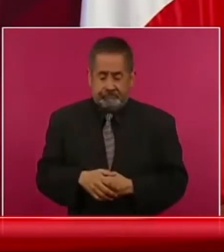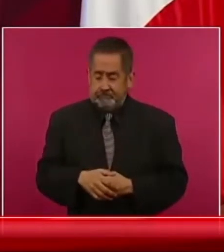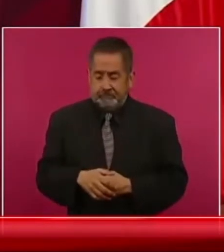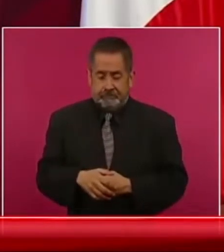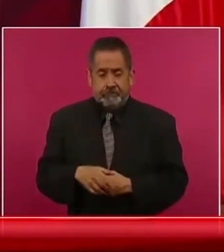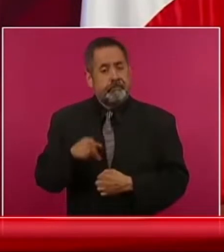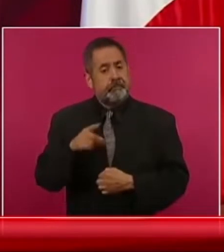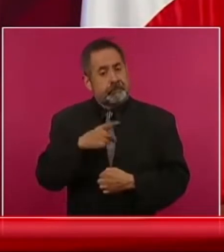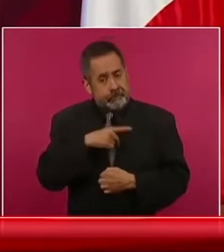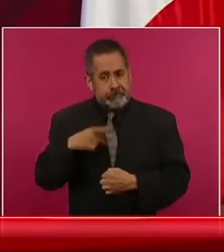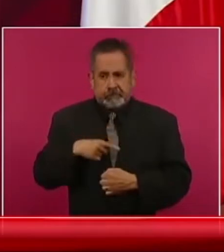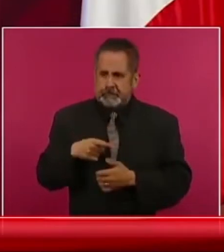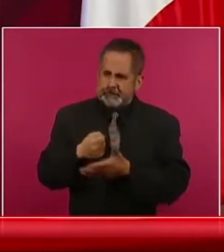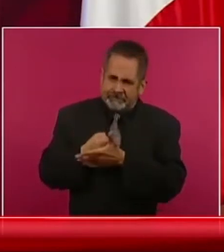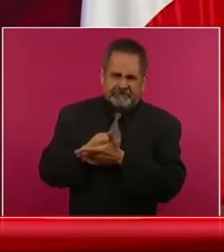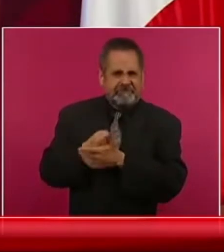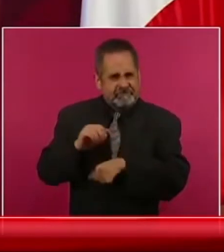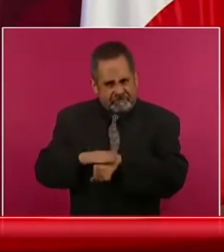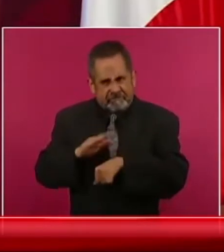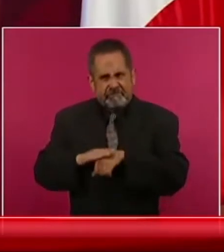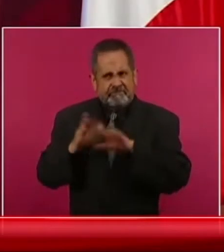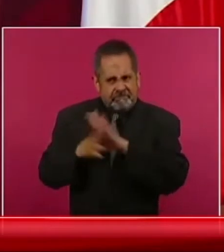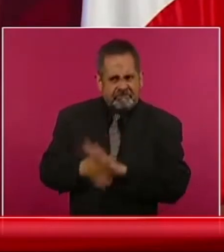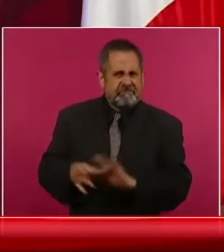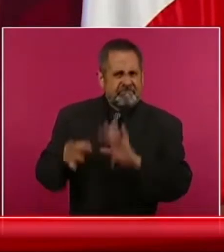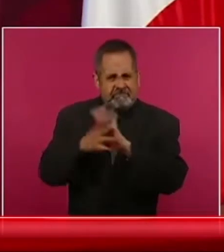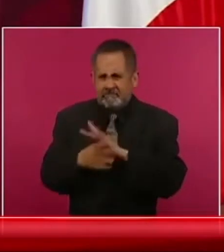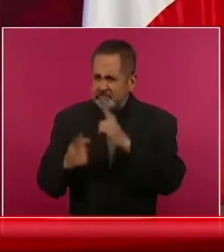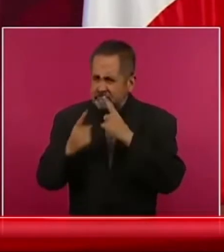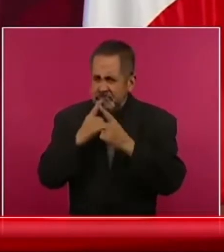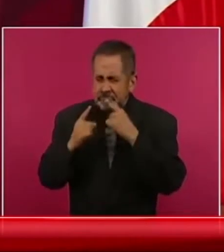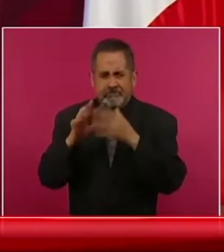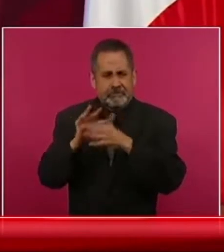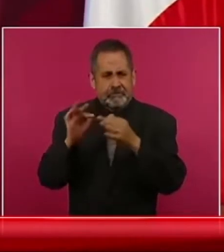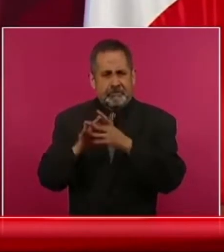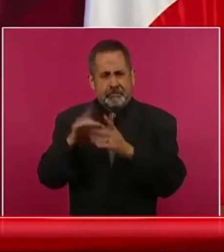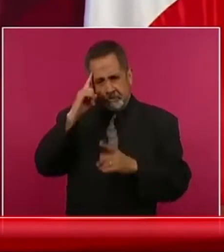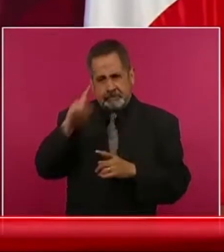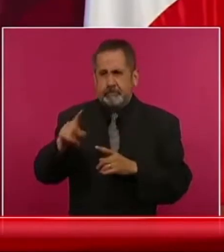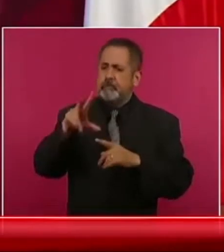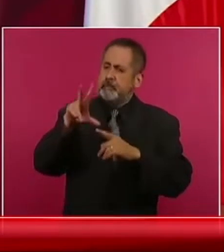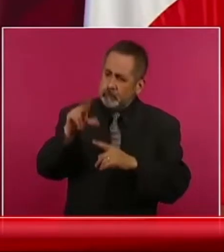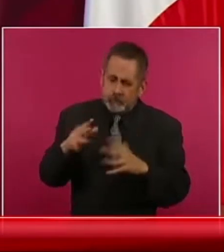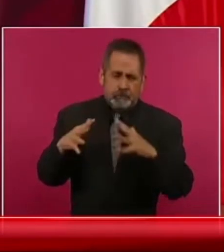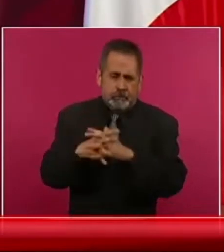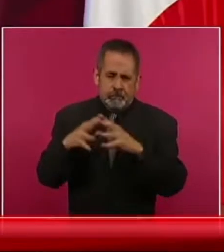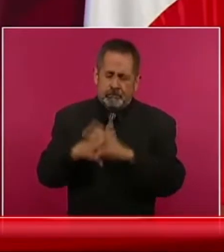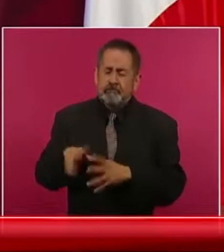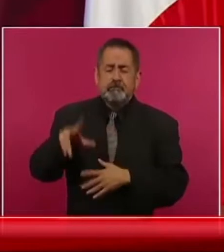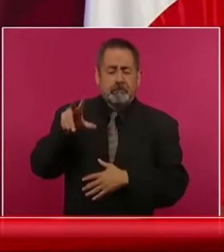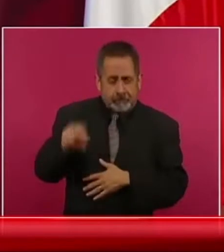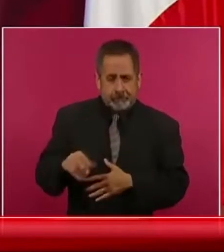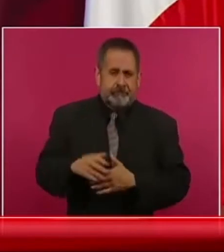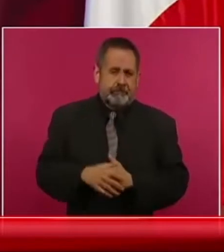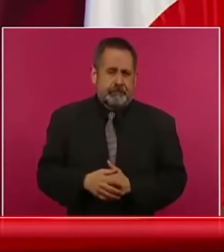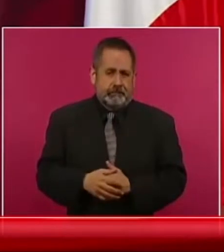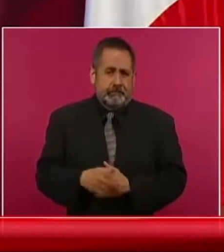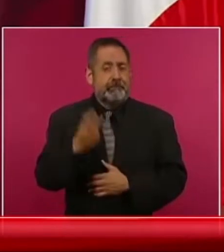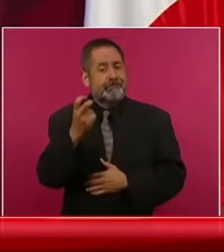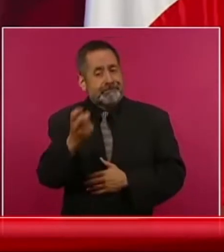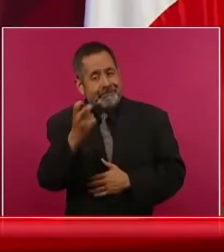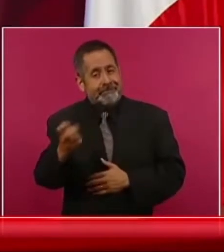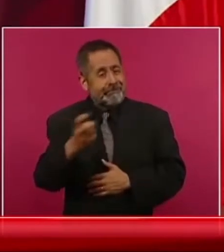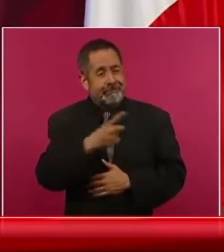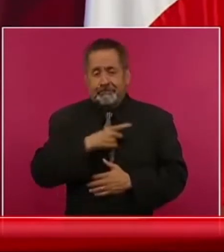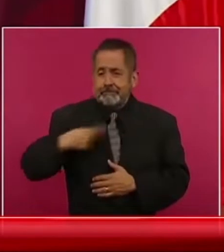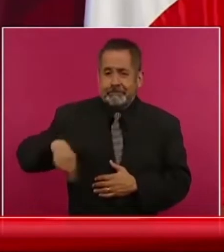insistir más para evitar la guerra. Para eso se inventó